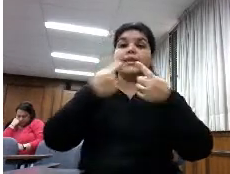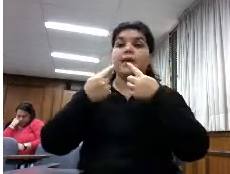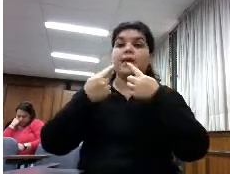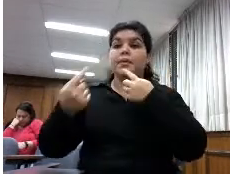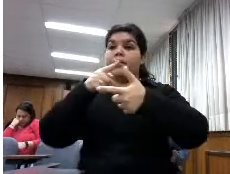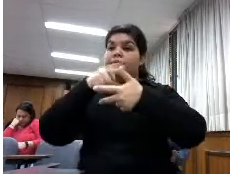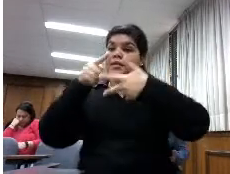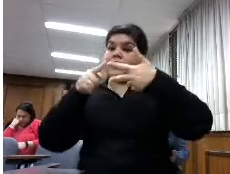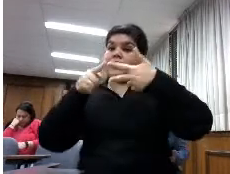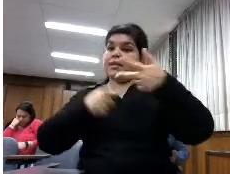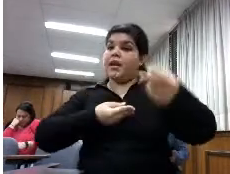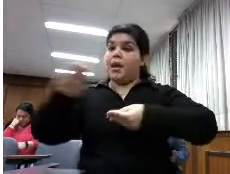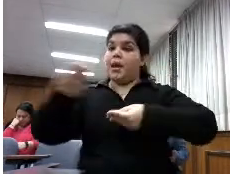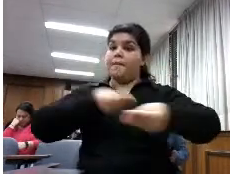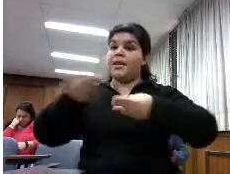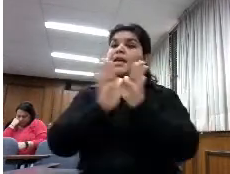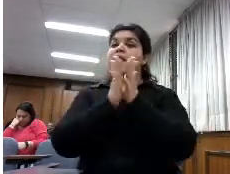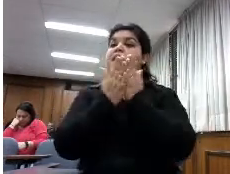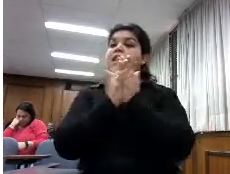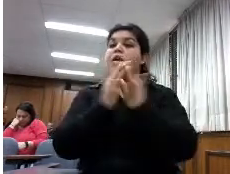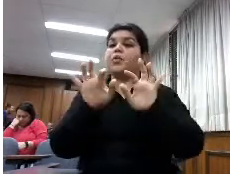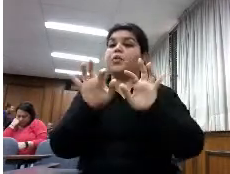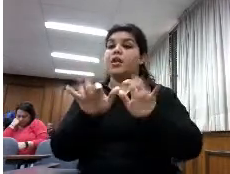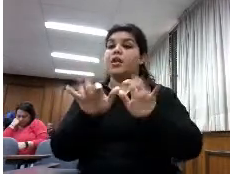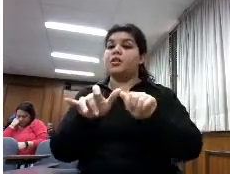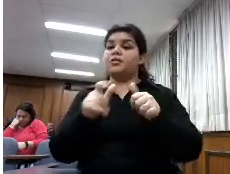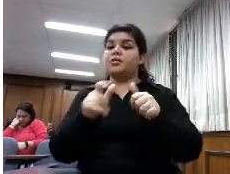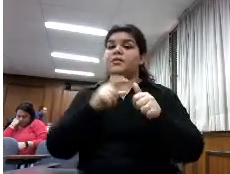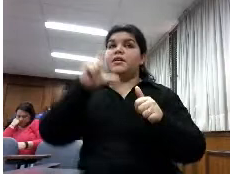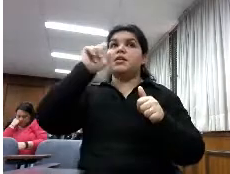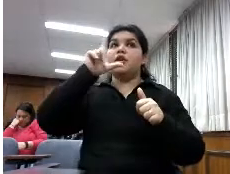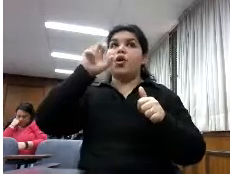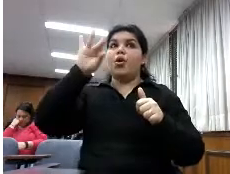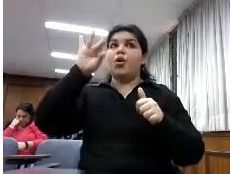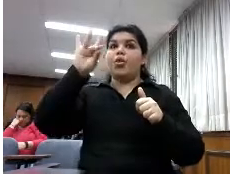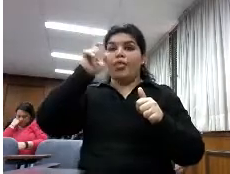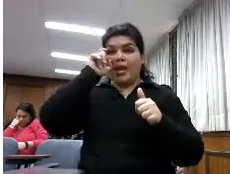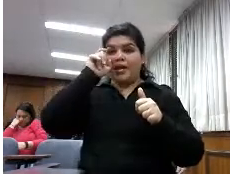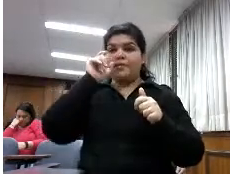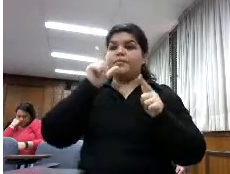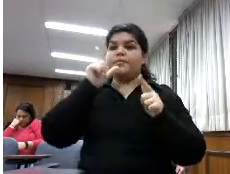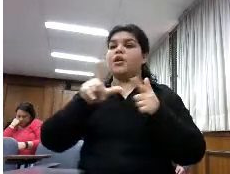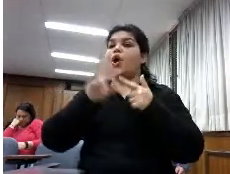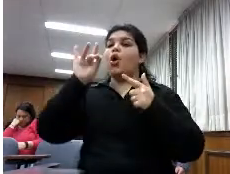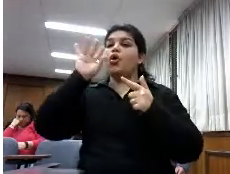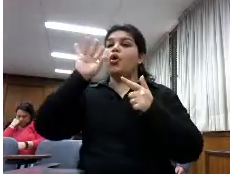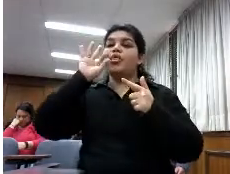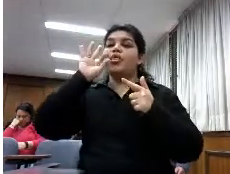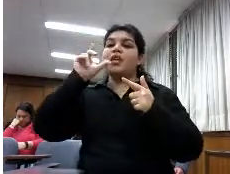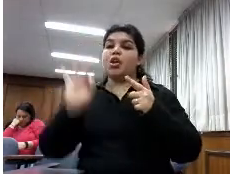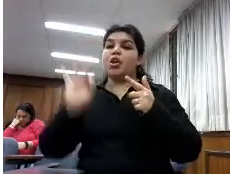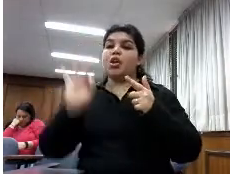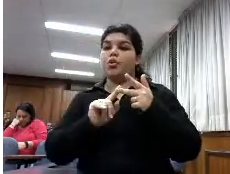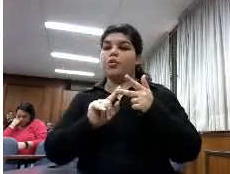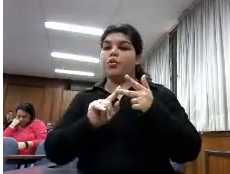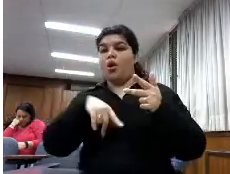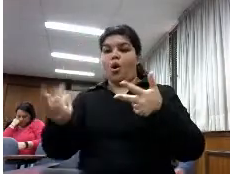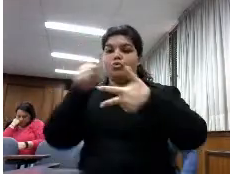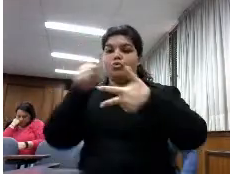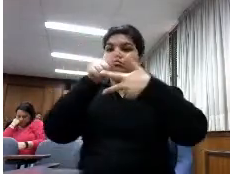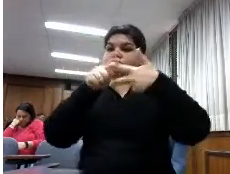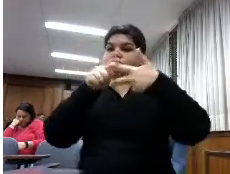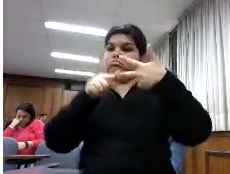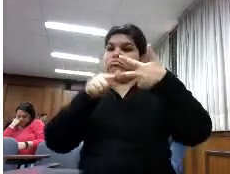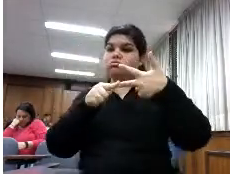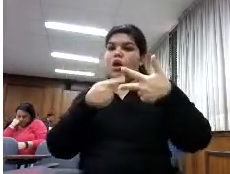de libros electrónicos a Sercode entrevistamos a Dilo y a Libranda y ellos mismos